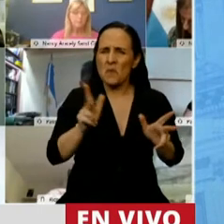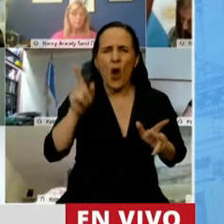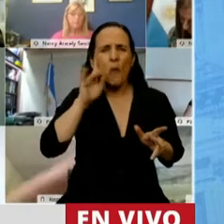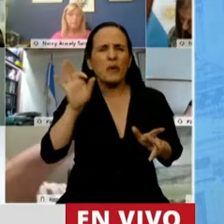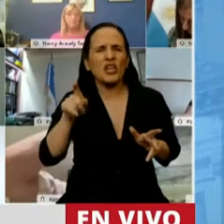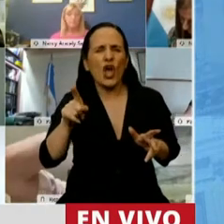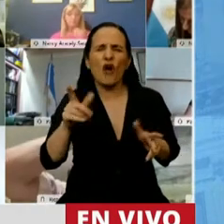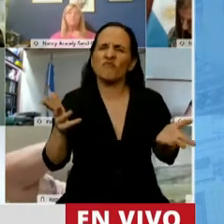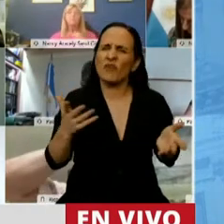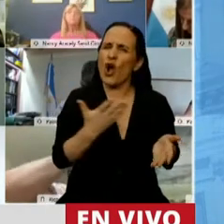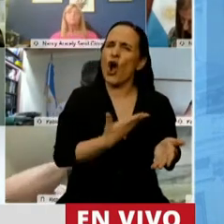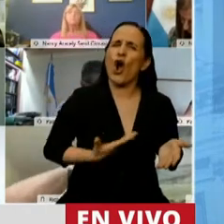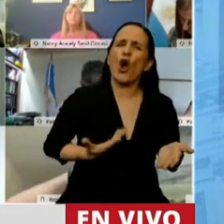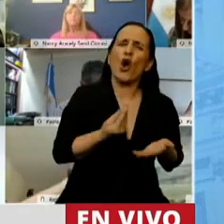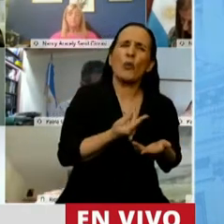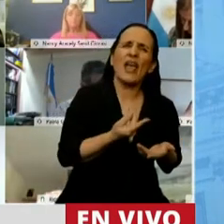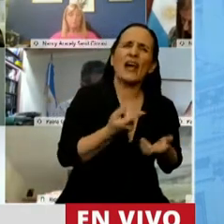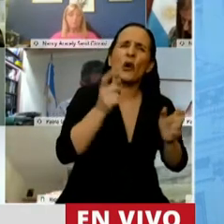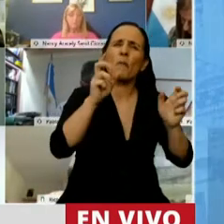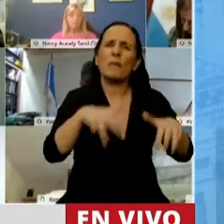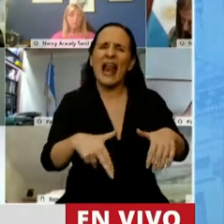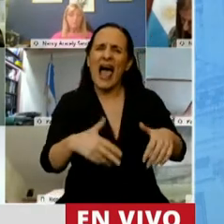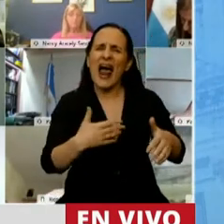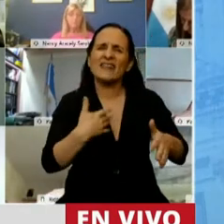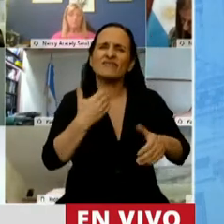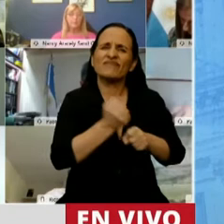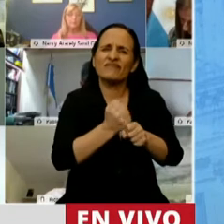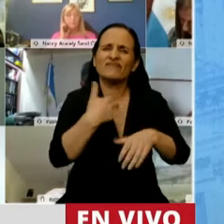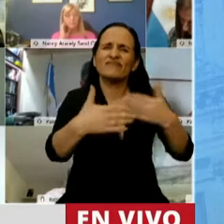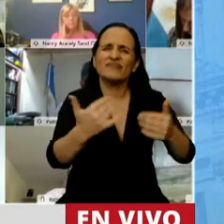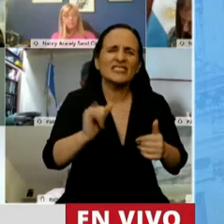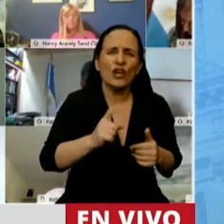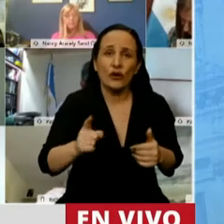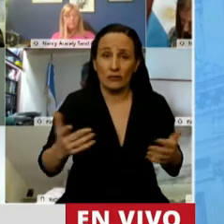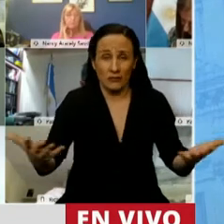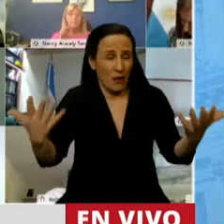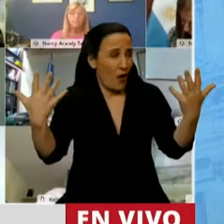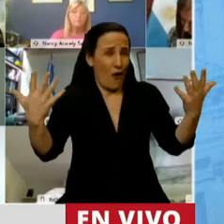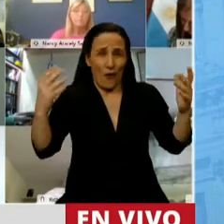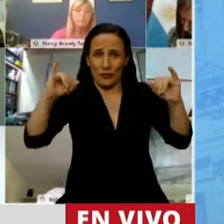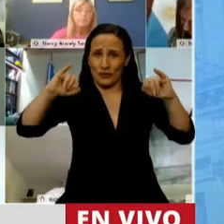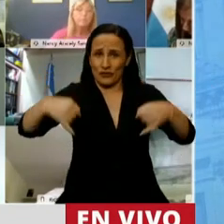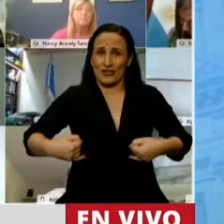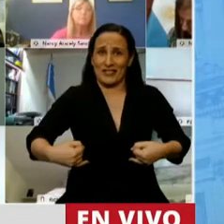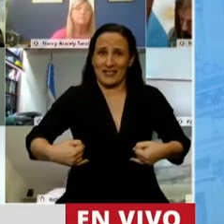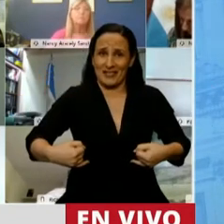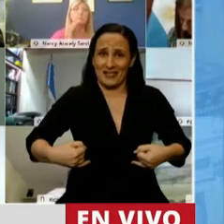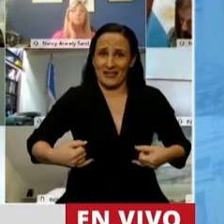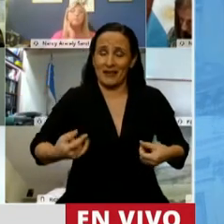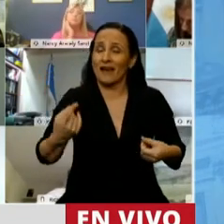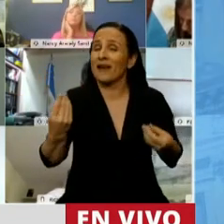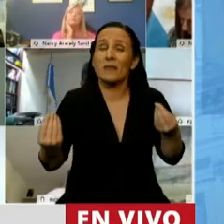el gobierno tiene o no un plan de gobierno. Por supuesto que lo tiene. Lo que pasa es que lo que no tiene